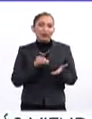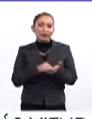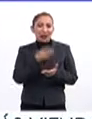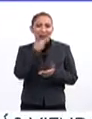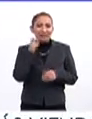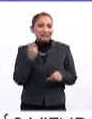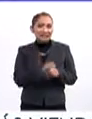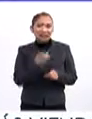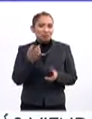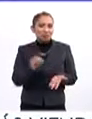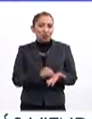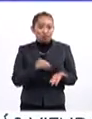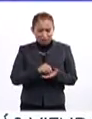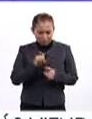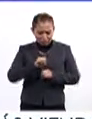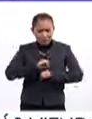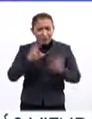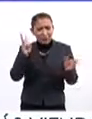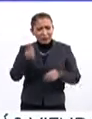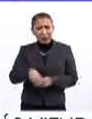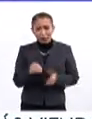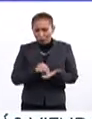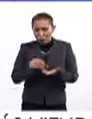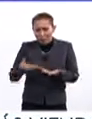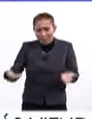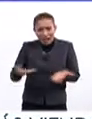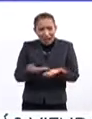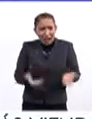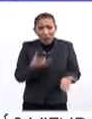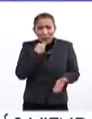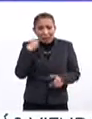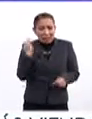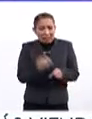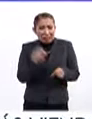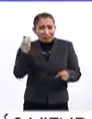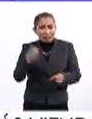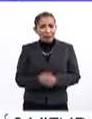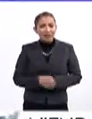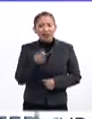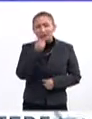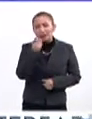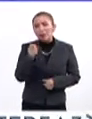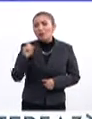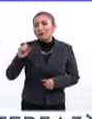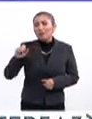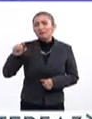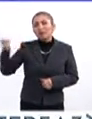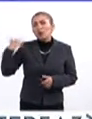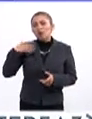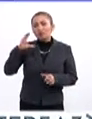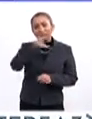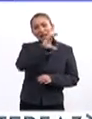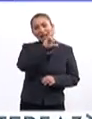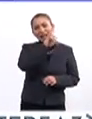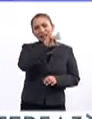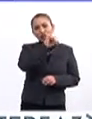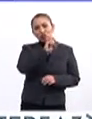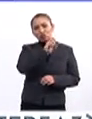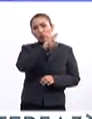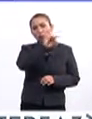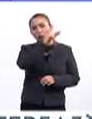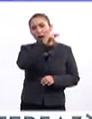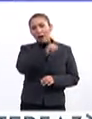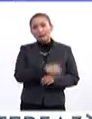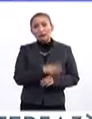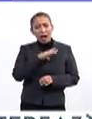los hombres siguen siendo necios. No, por supuesto. Sí, no, claro que es la parte esencial de lo que decimos de alguien clásico, en este caso Sor Juana.